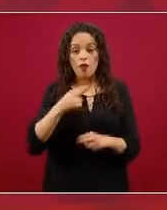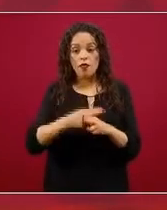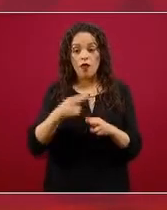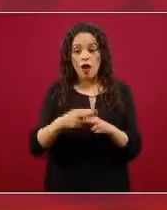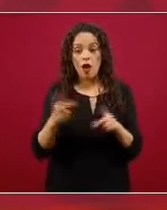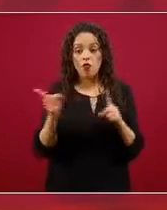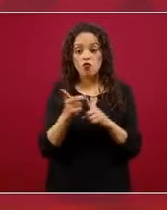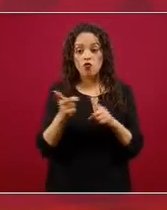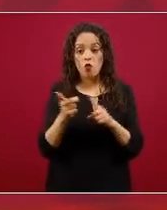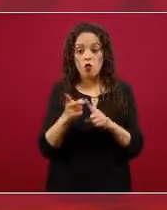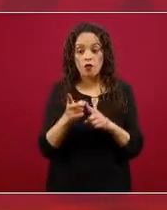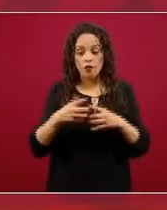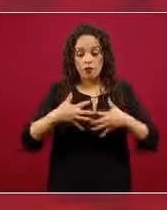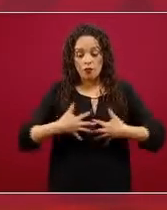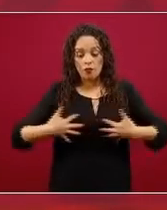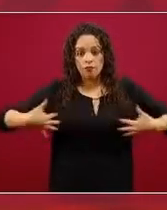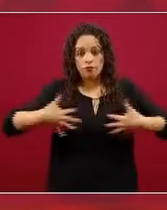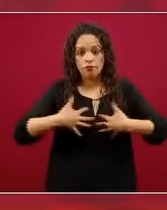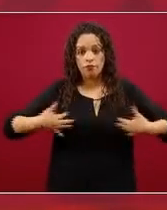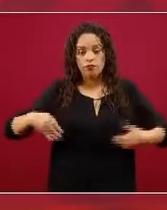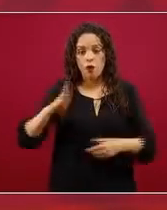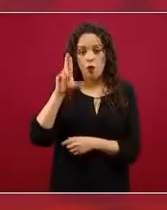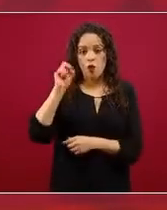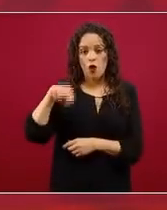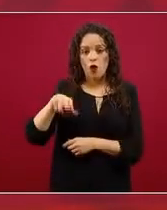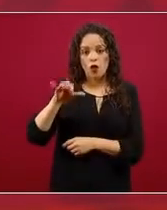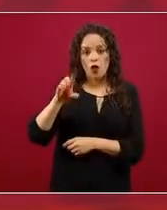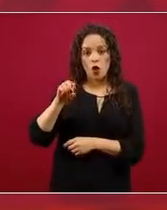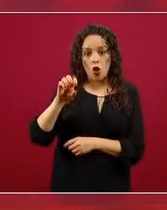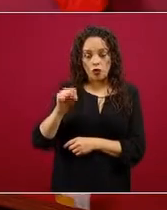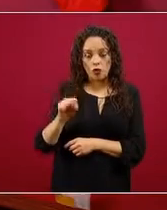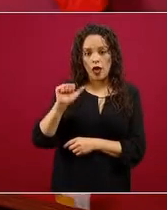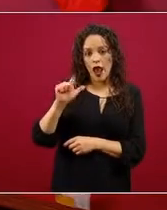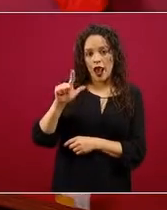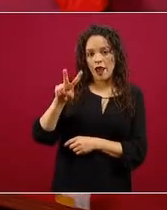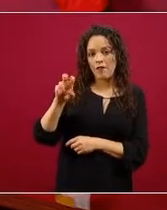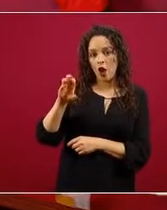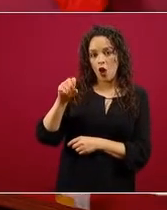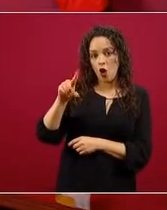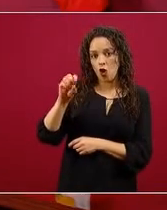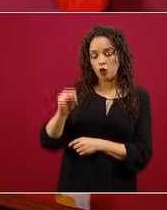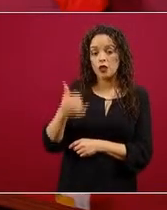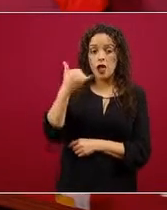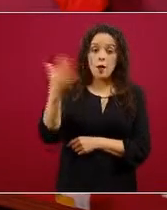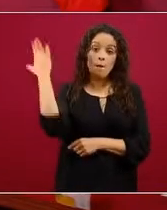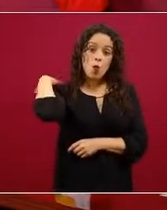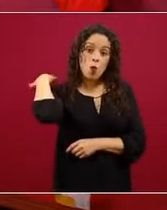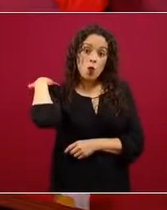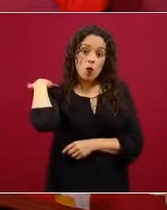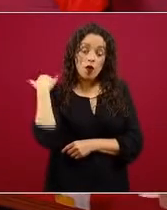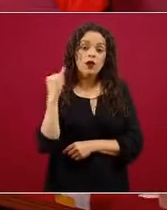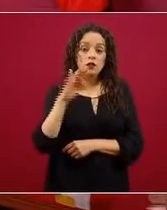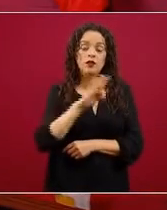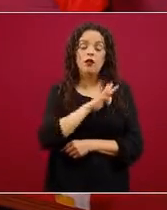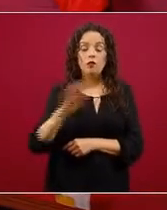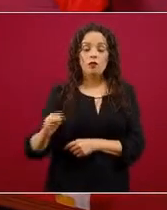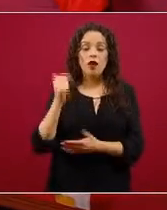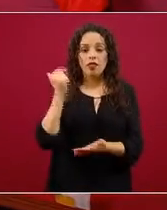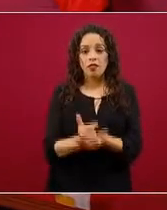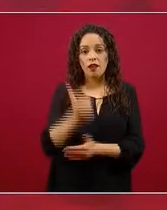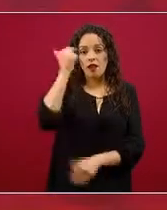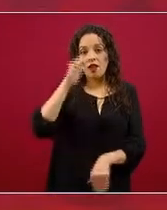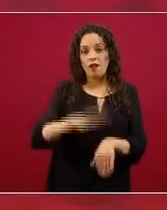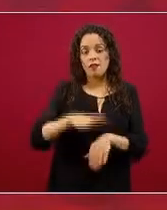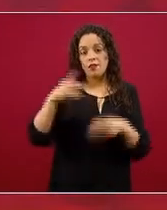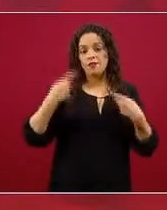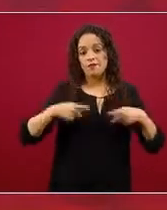terminales, los bronquiolos y los alveolos en los pulmones. Pueden incrementar la mortalidad en general en personas